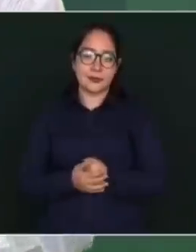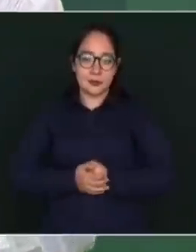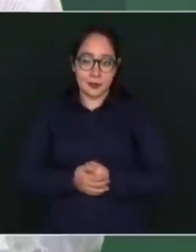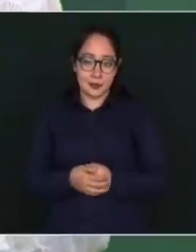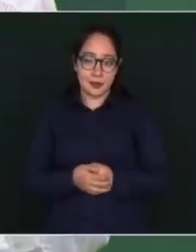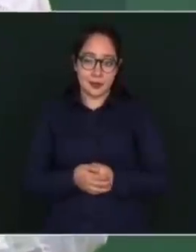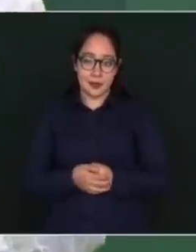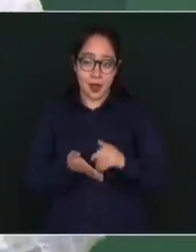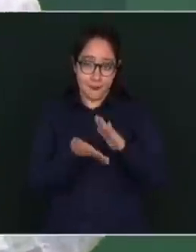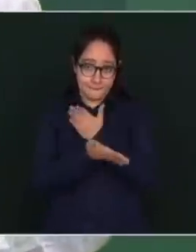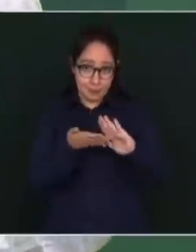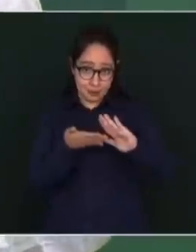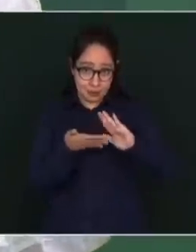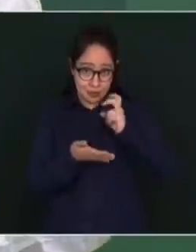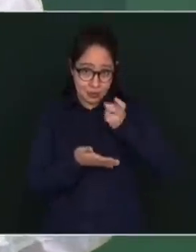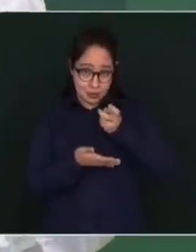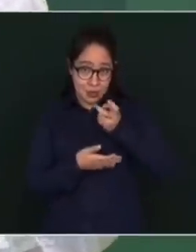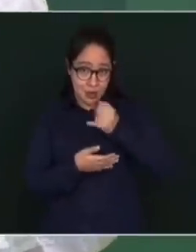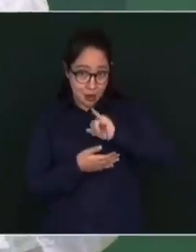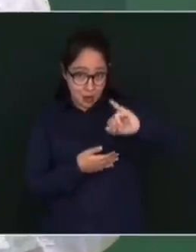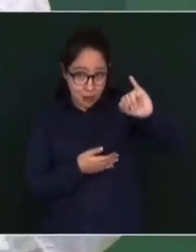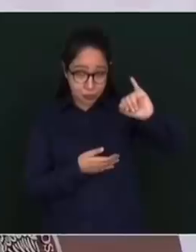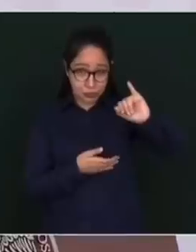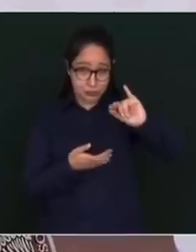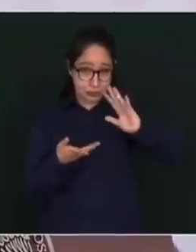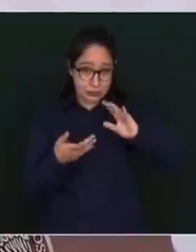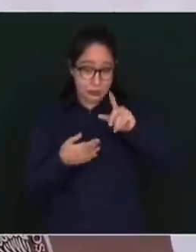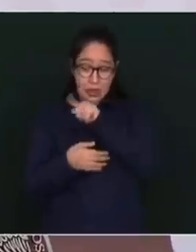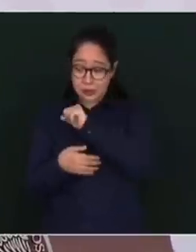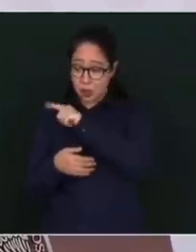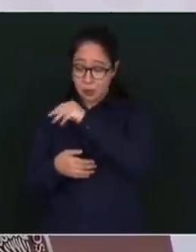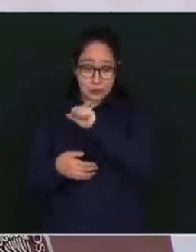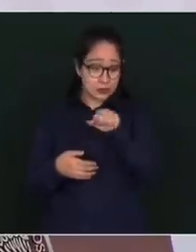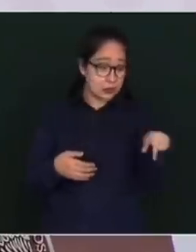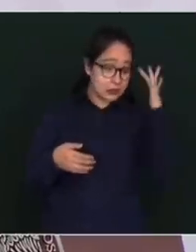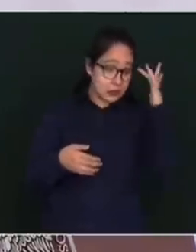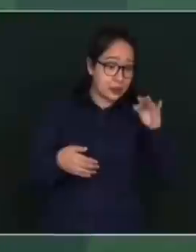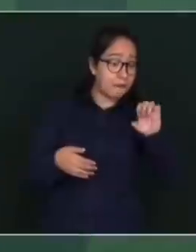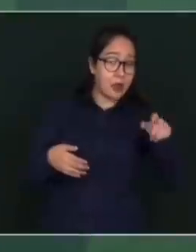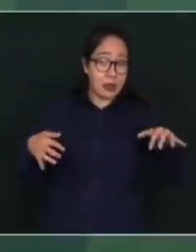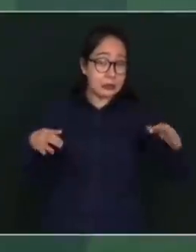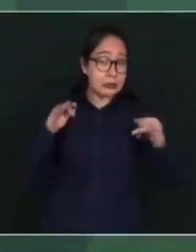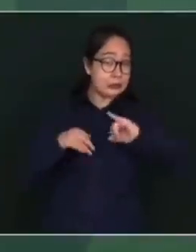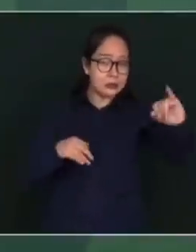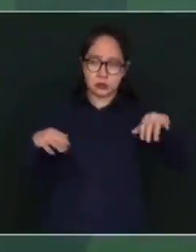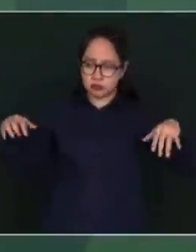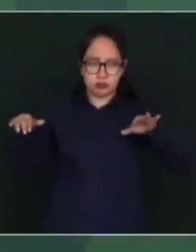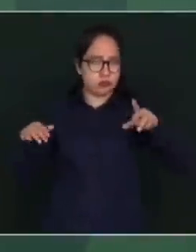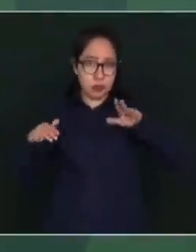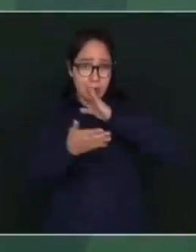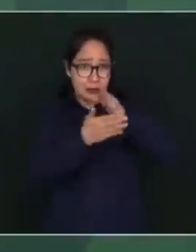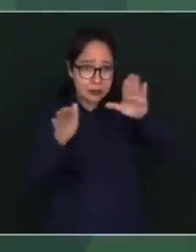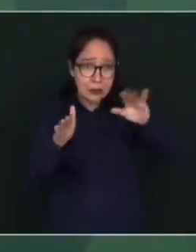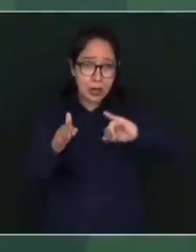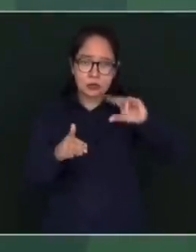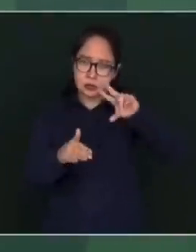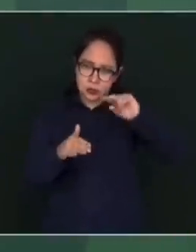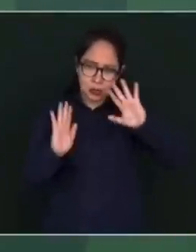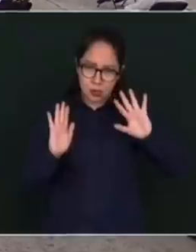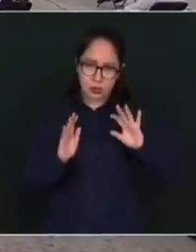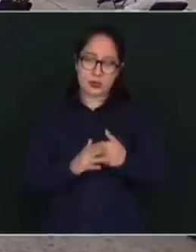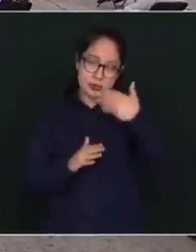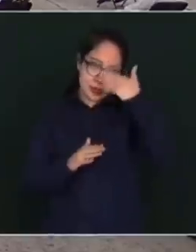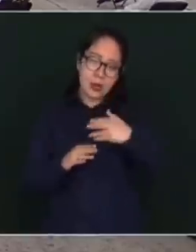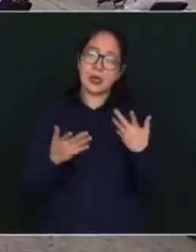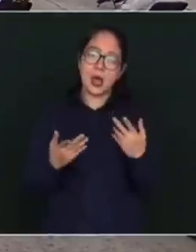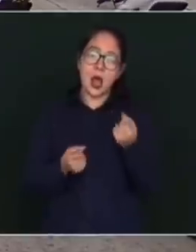Además, no va a quedar lejos, ni de Las Lomas, ni de Santa Fe. Es cosa de que los que han viajado más que